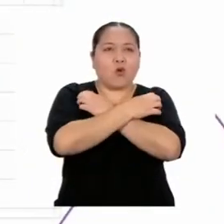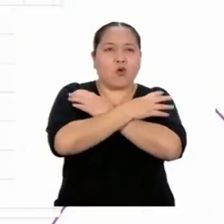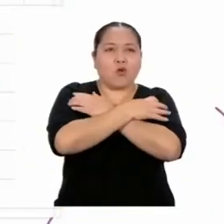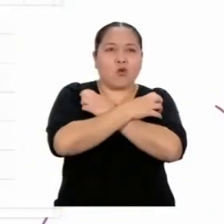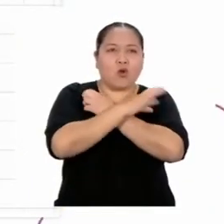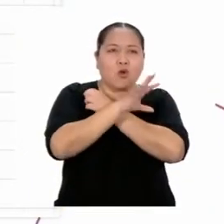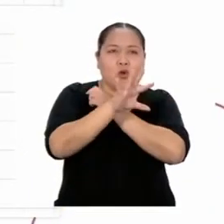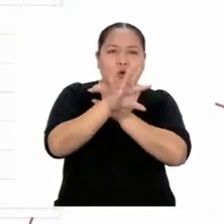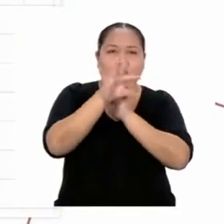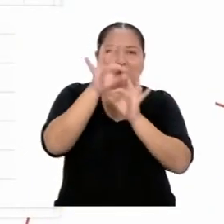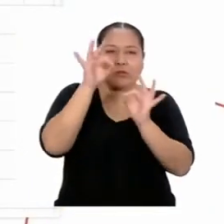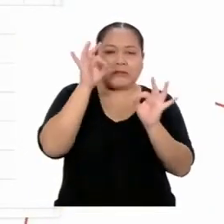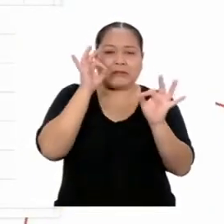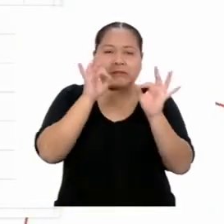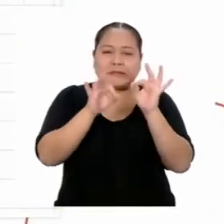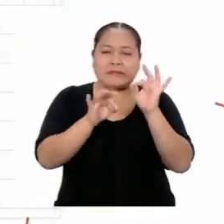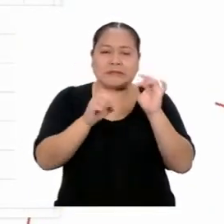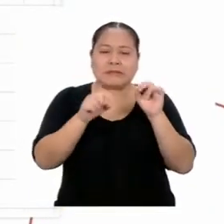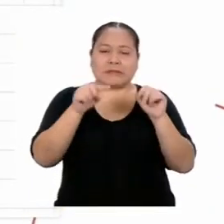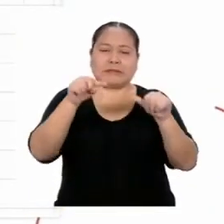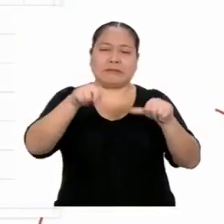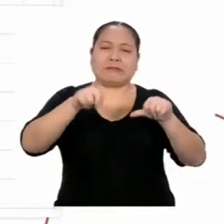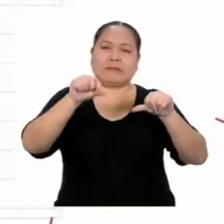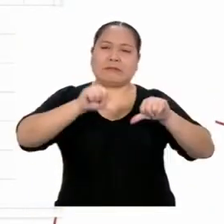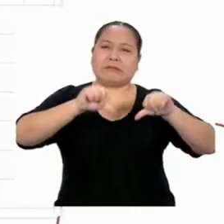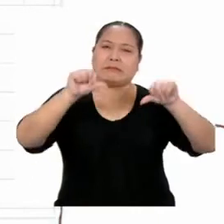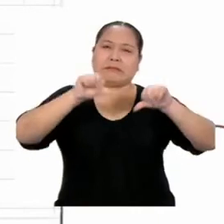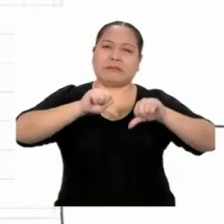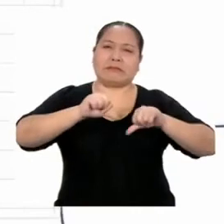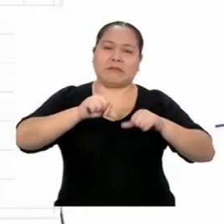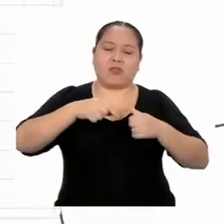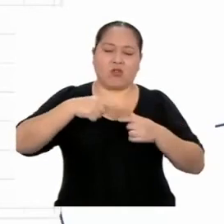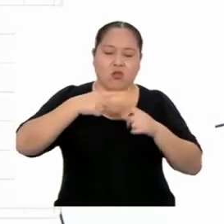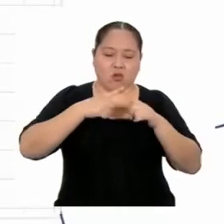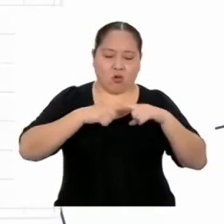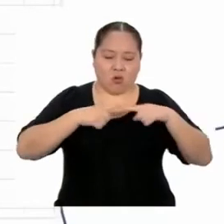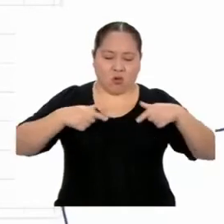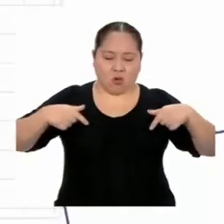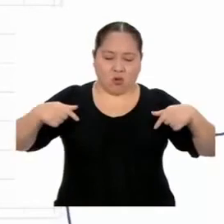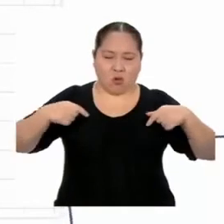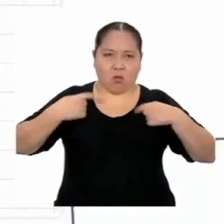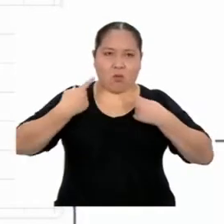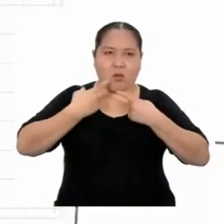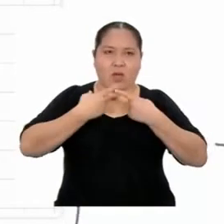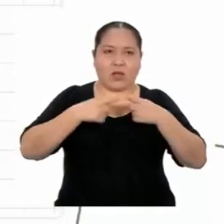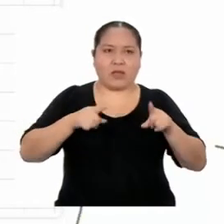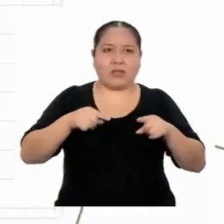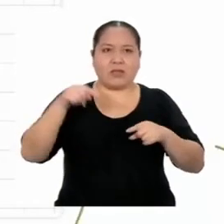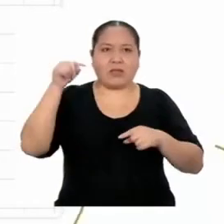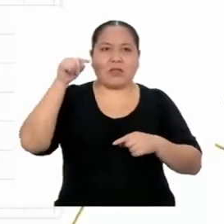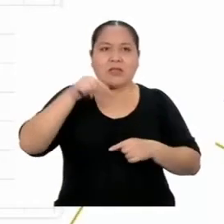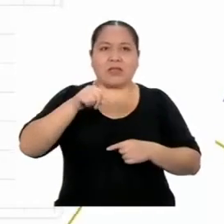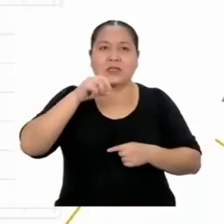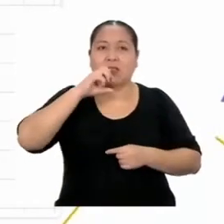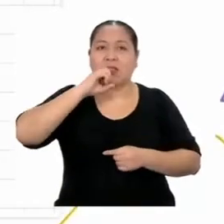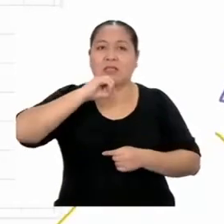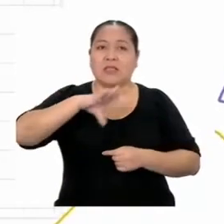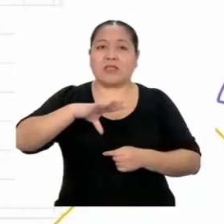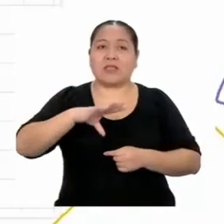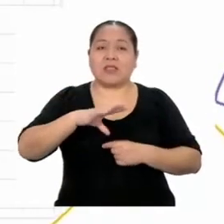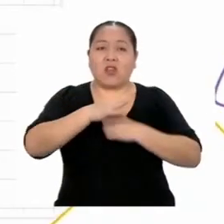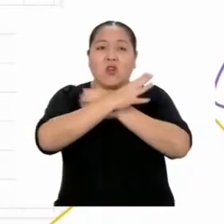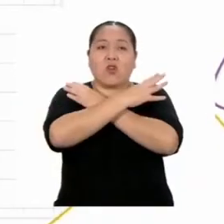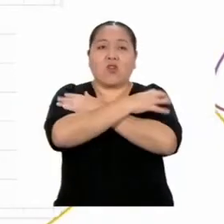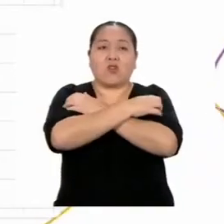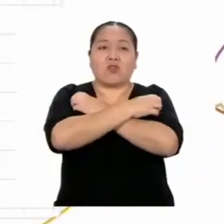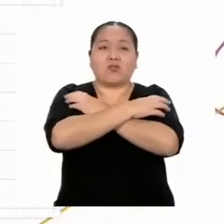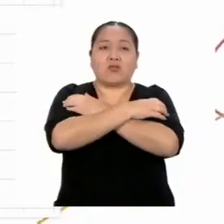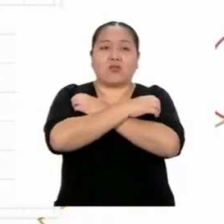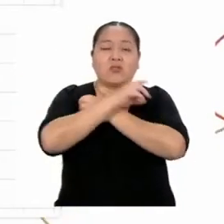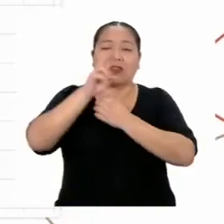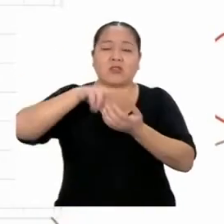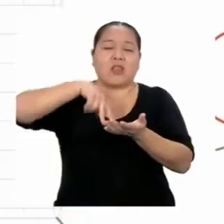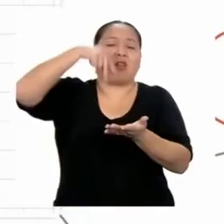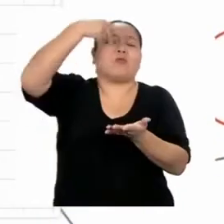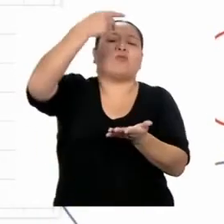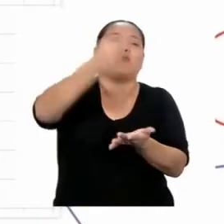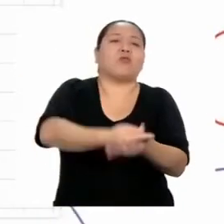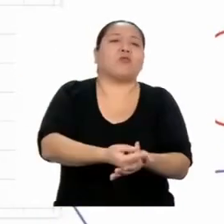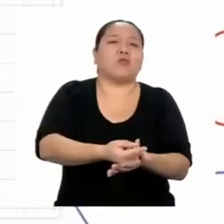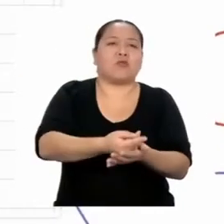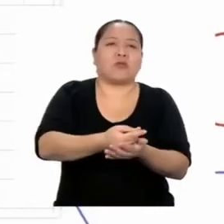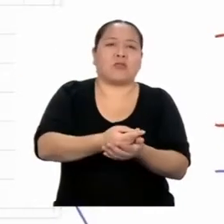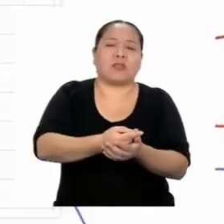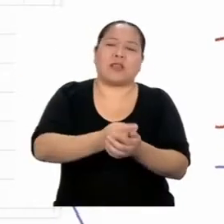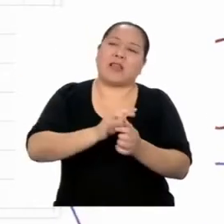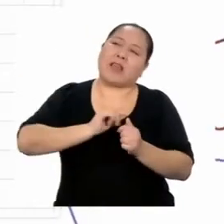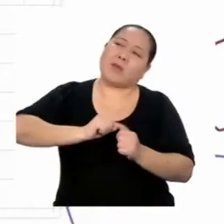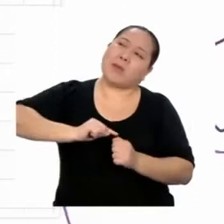morgue de osos con un mensaje que decía... La autopsia determina que Osito de peluche se tropezó y cayó de la